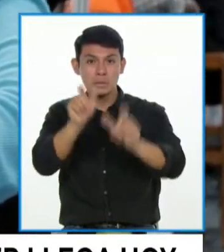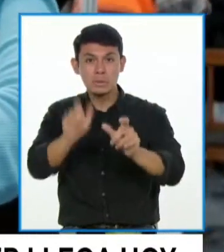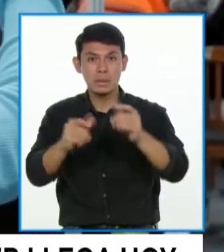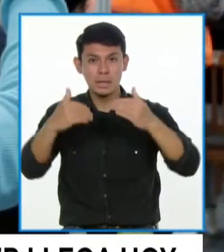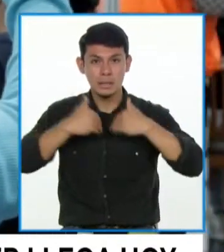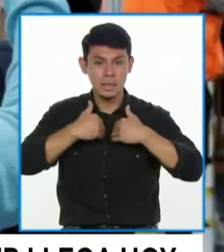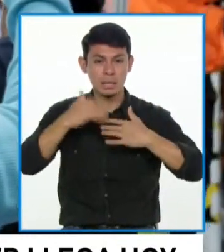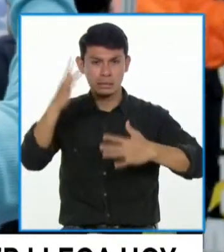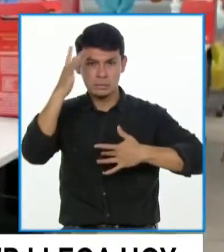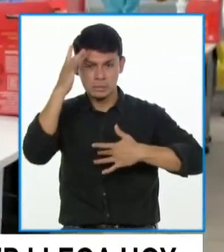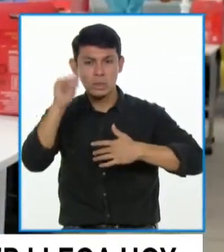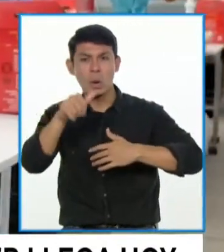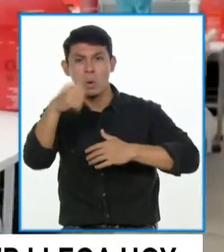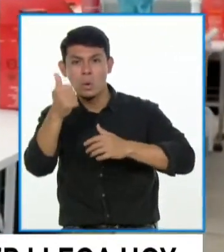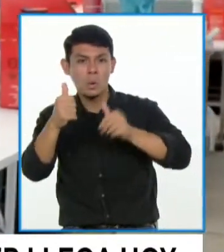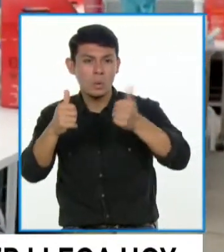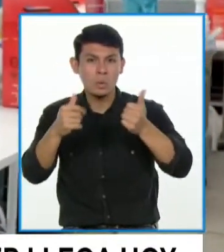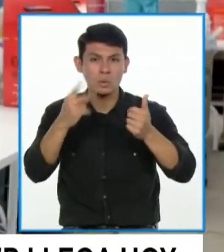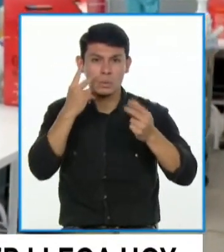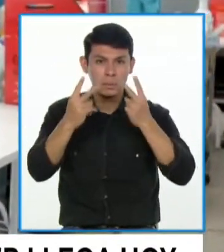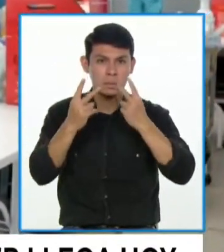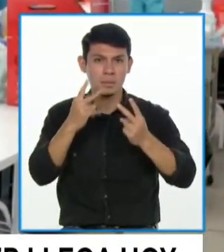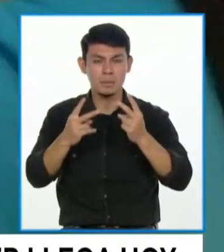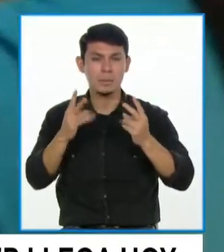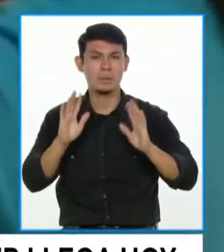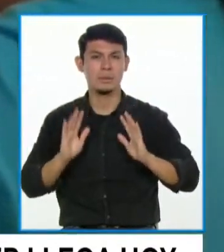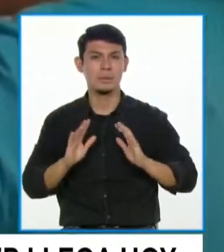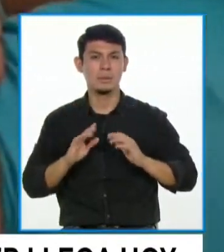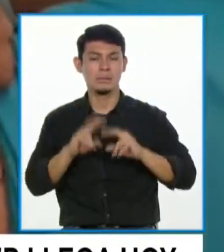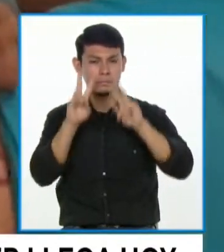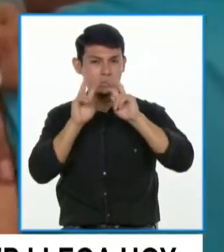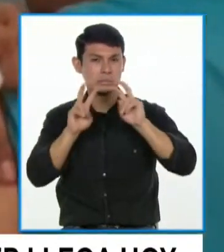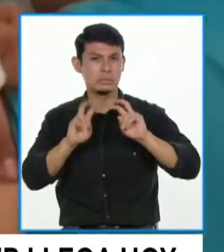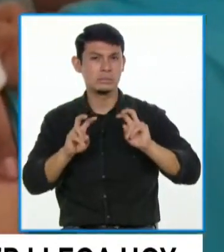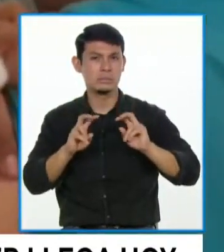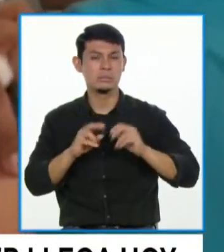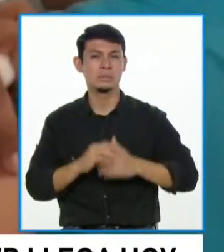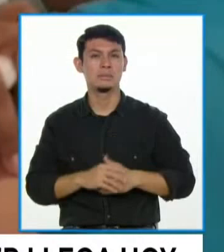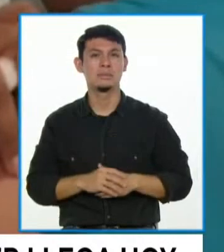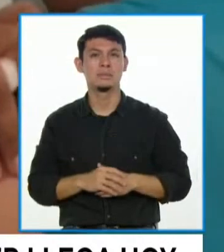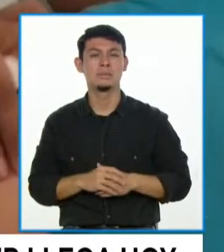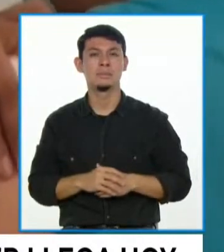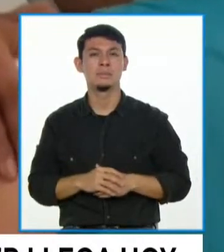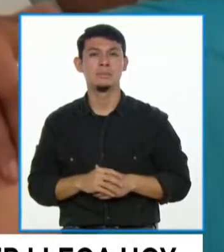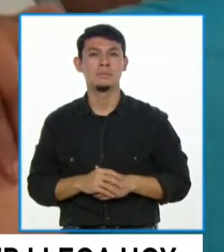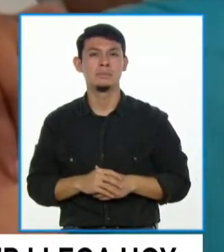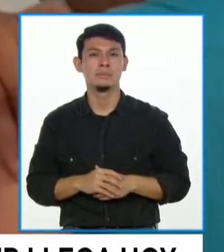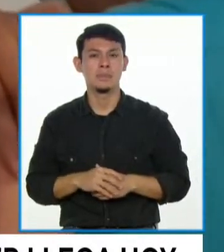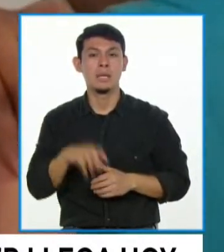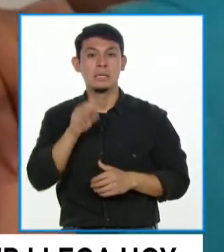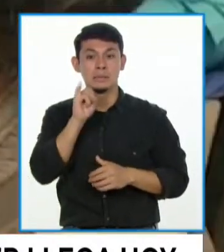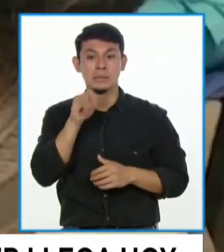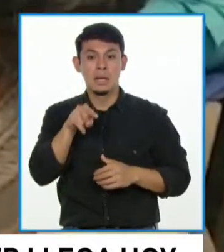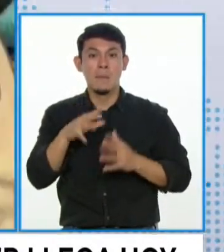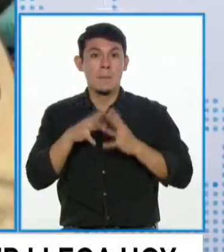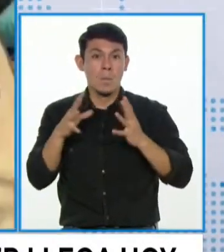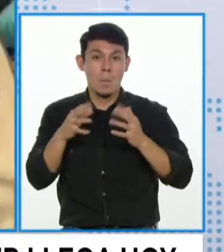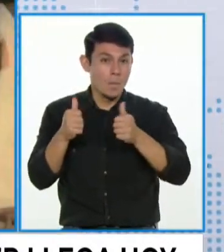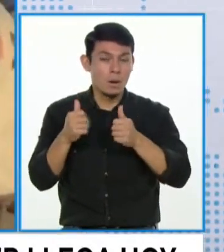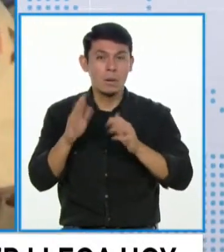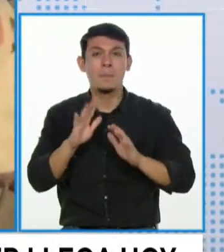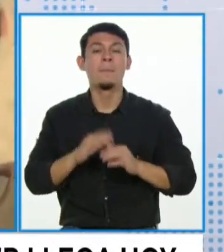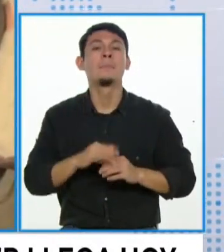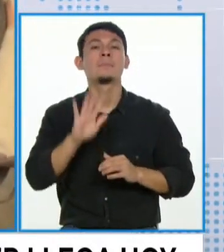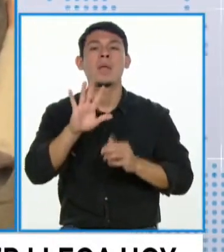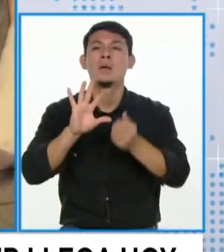contraindicación con otro tipo de vacunas, ¿no? Es una vacuna relativamente muy segura porque esa tecnología de virus inactivado es muy antigua. Ajá. Ahora,